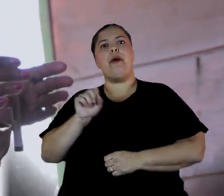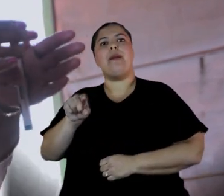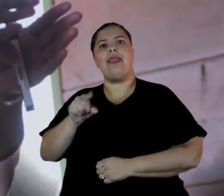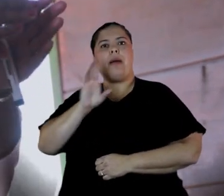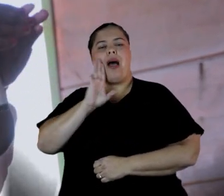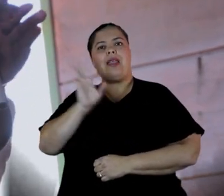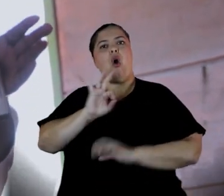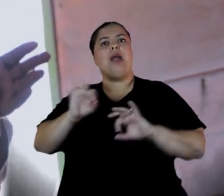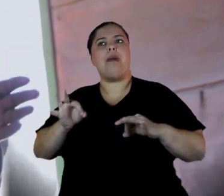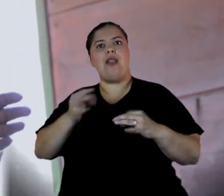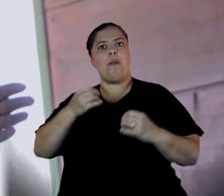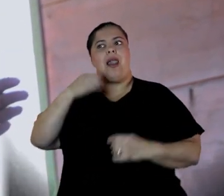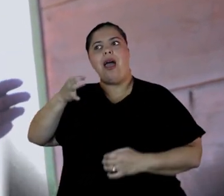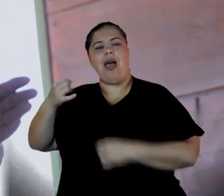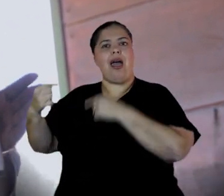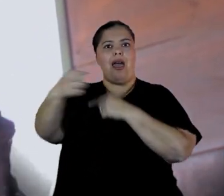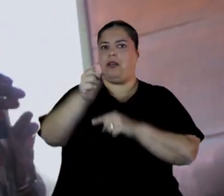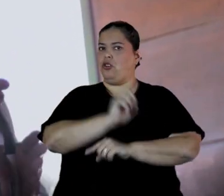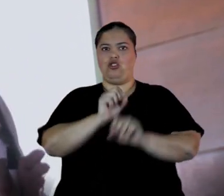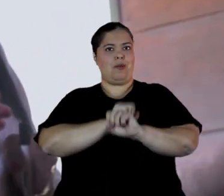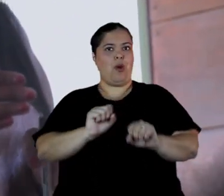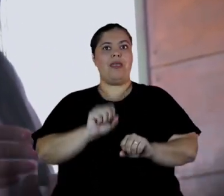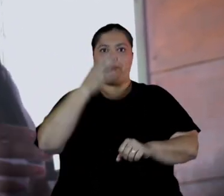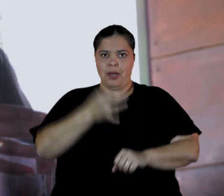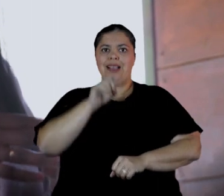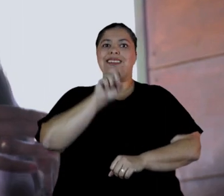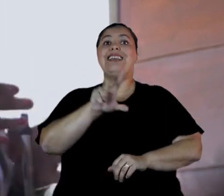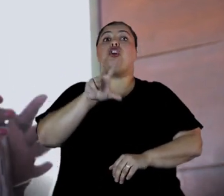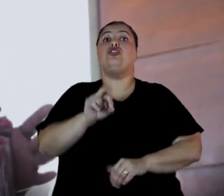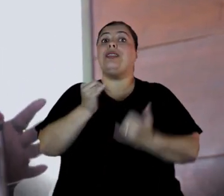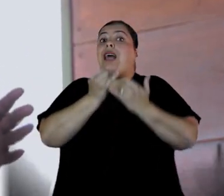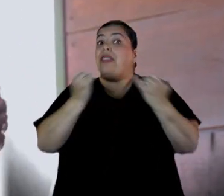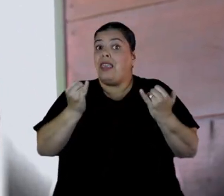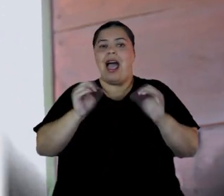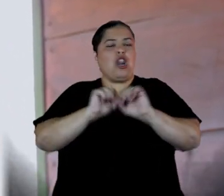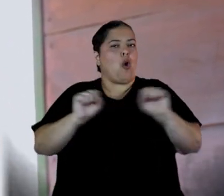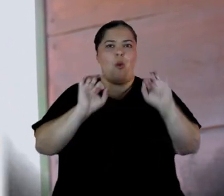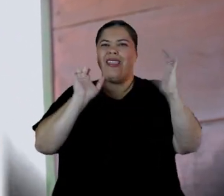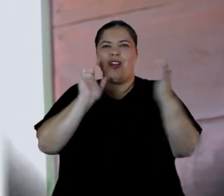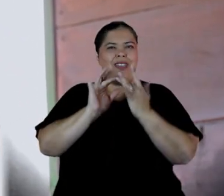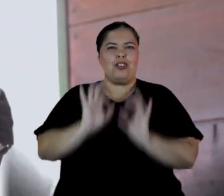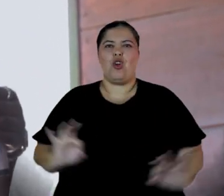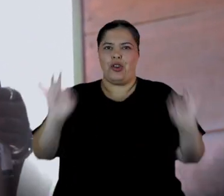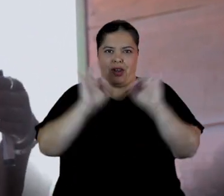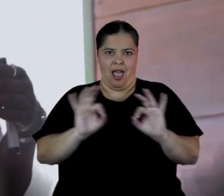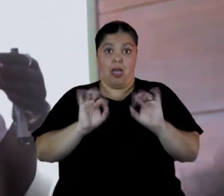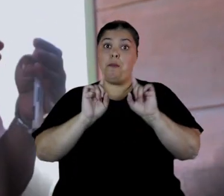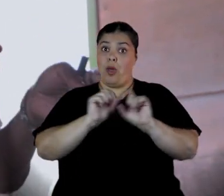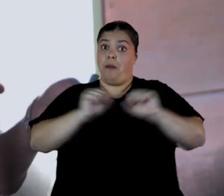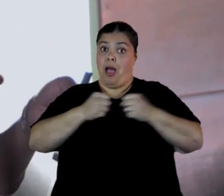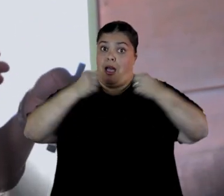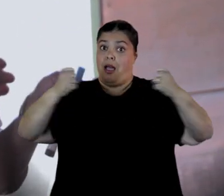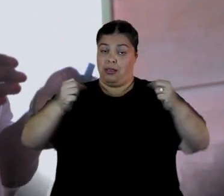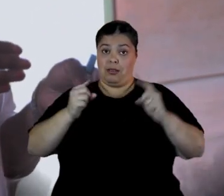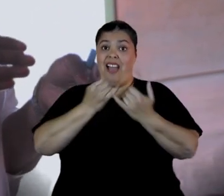hacerlo por esos 180 días que se pueden extender. Generalmente lo que se trata es que durante todo